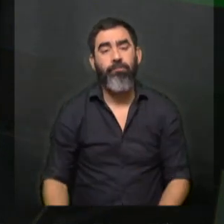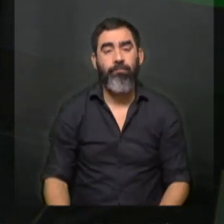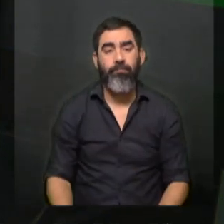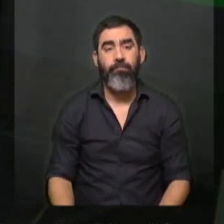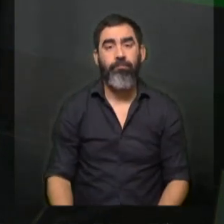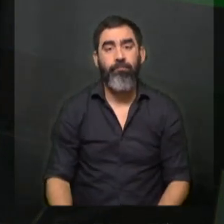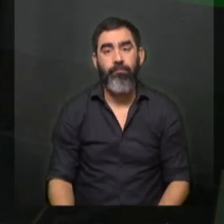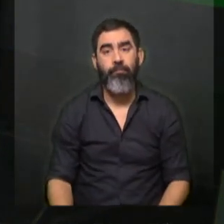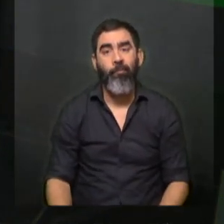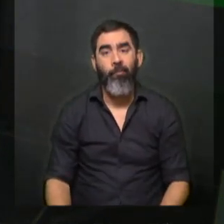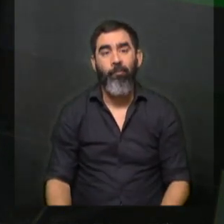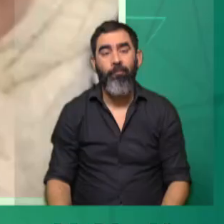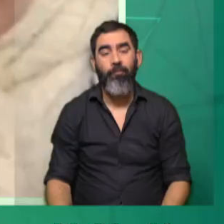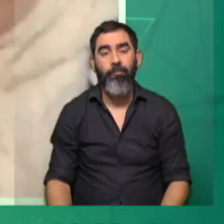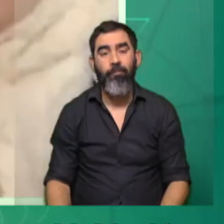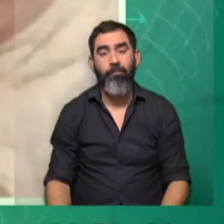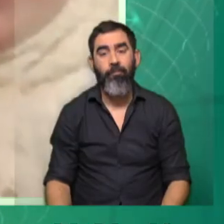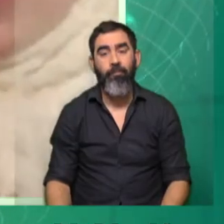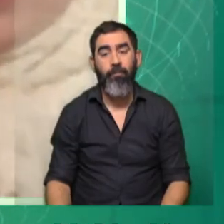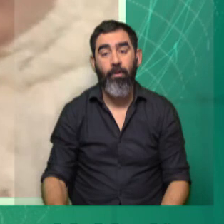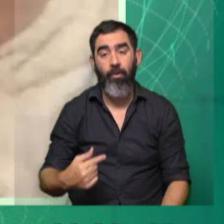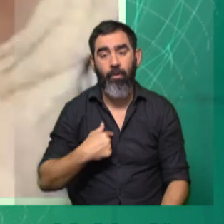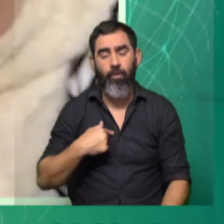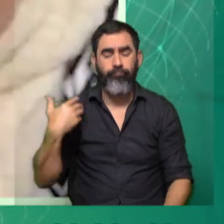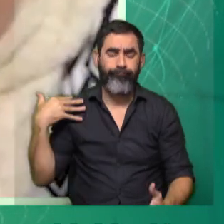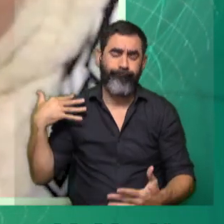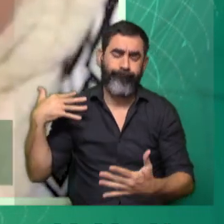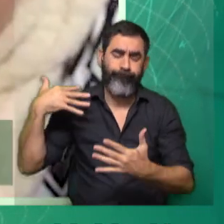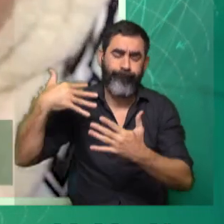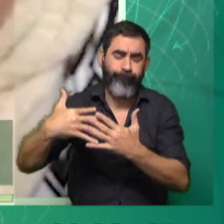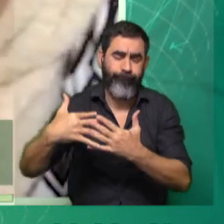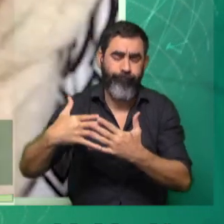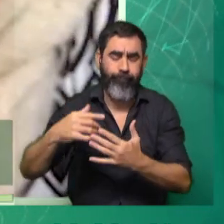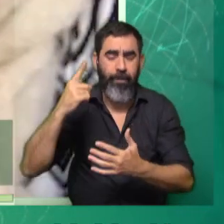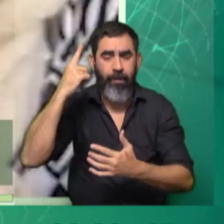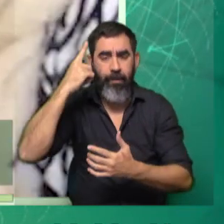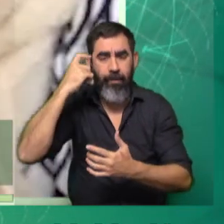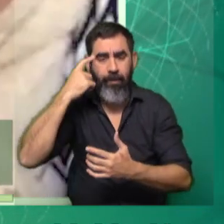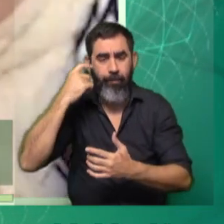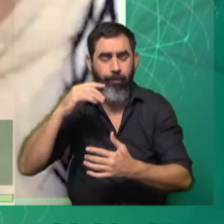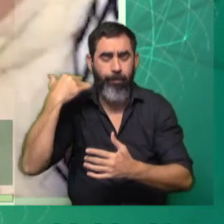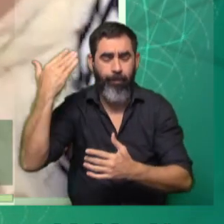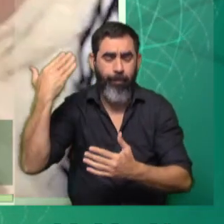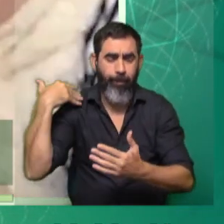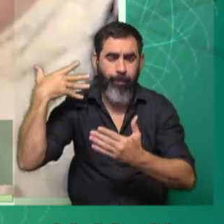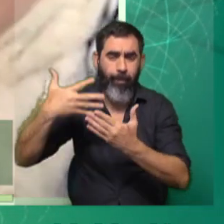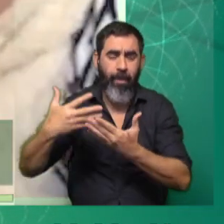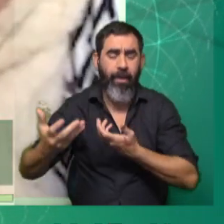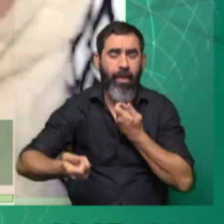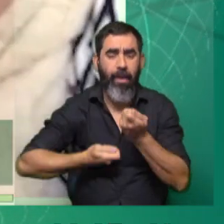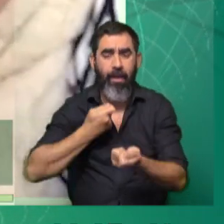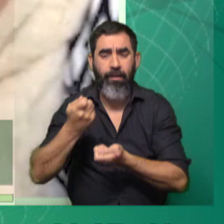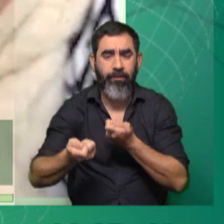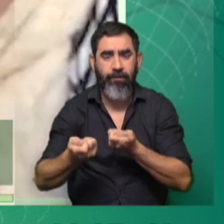Uruguay? Y esto fue lo que nos contaron. Yo vengo de larga data, vengo de otros lugares, soy como un dinosaurio de la danza viviente,